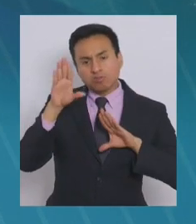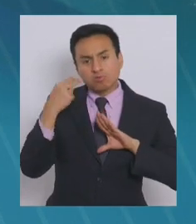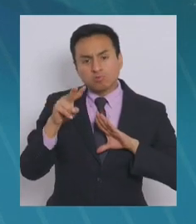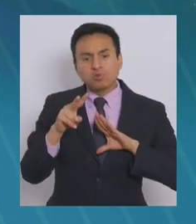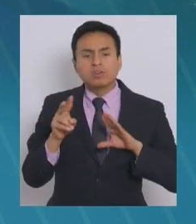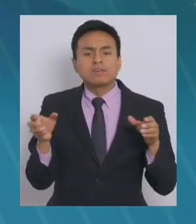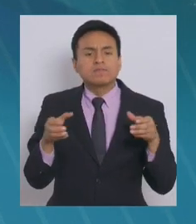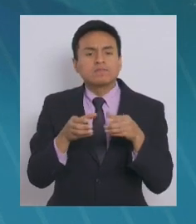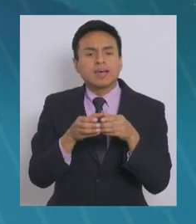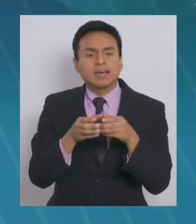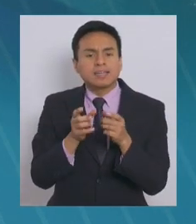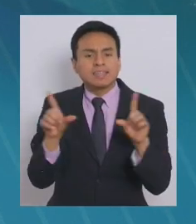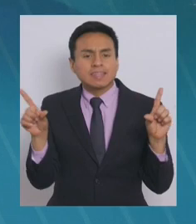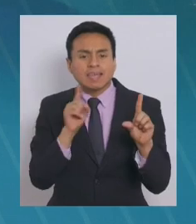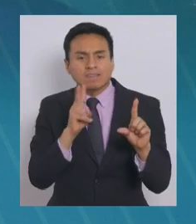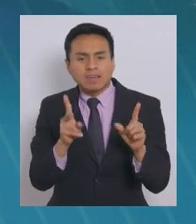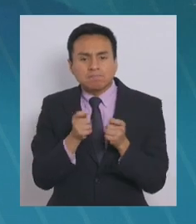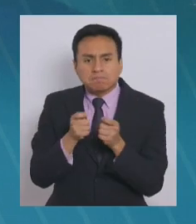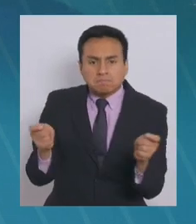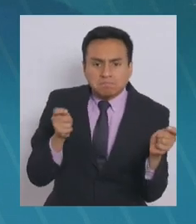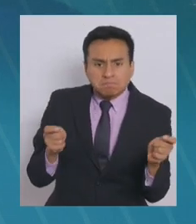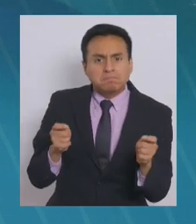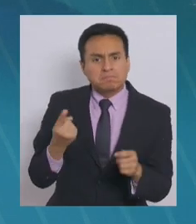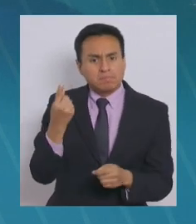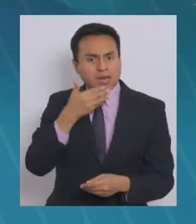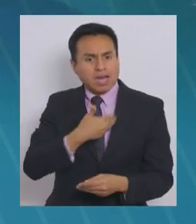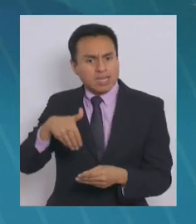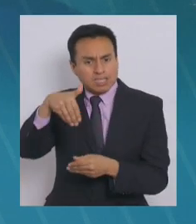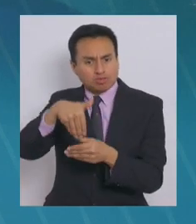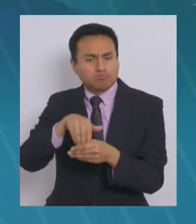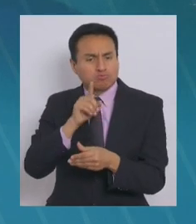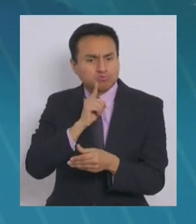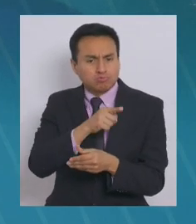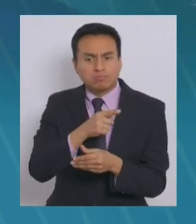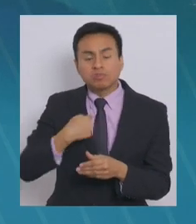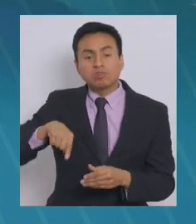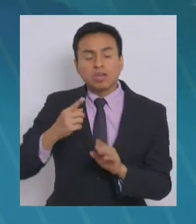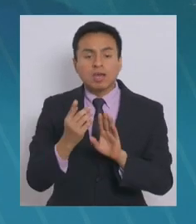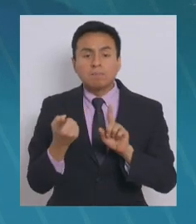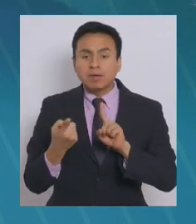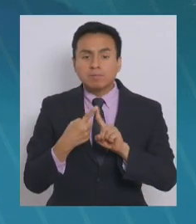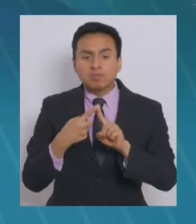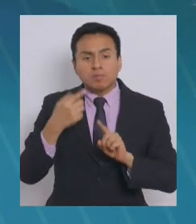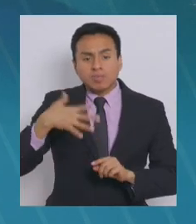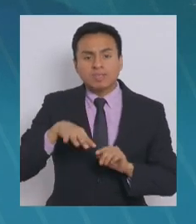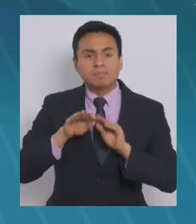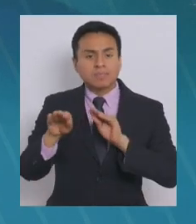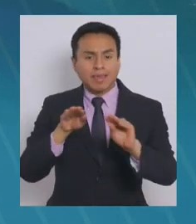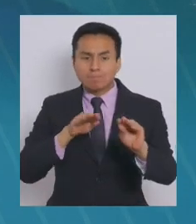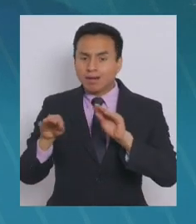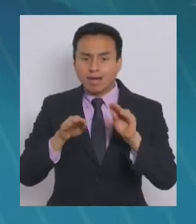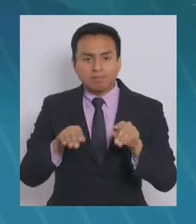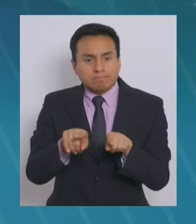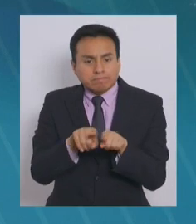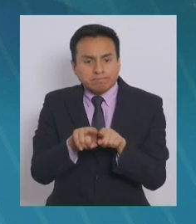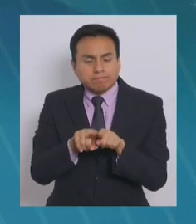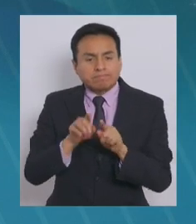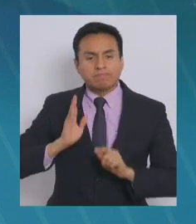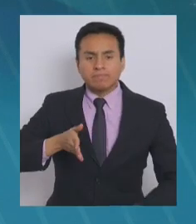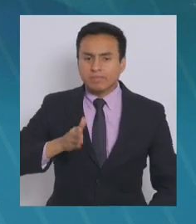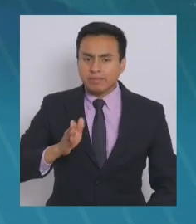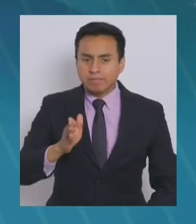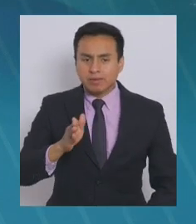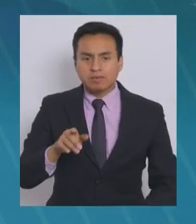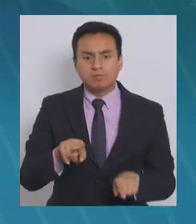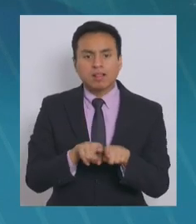primarias. Y, como digo, la participación a nosotros nos importa muchísimo, por eso hemos hecho ese llamado de manera consistente y permanente.